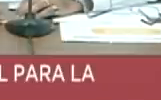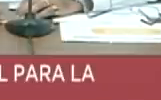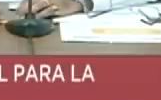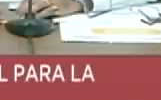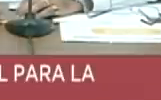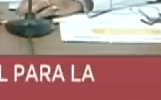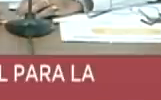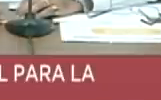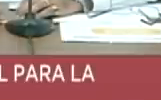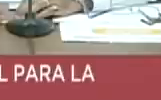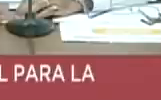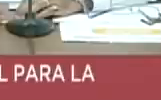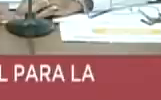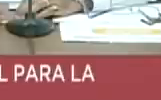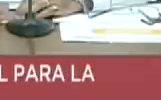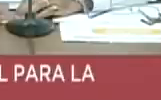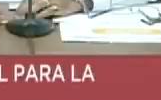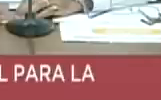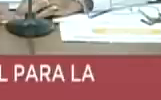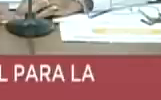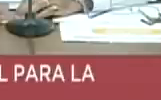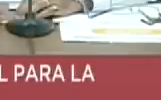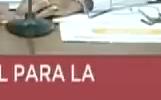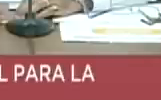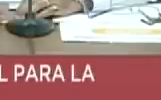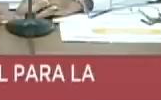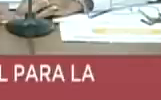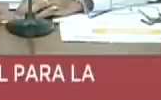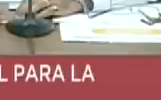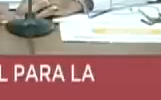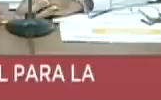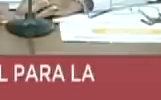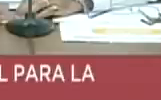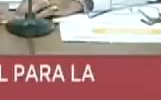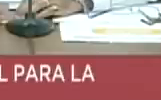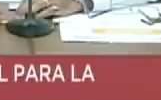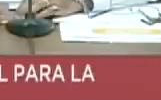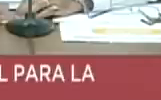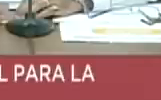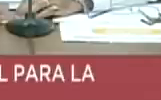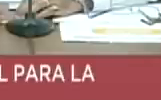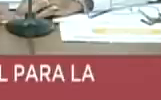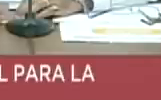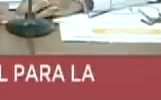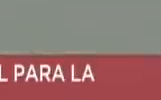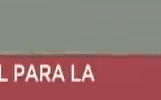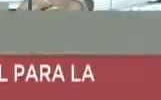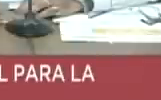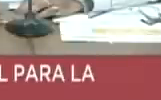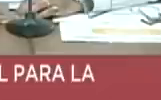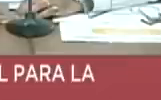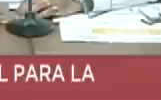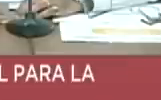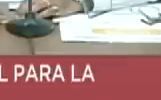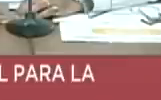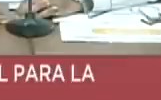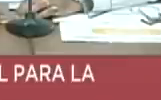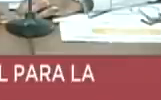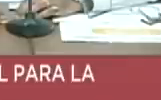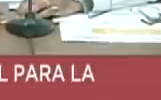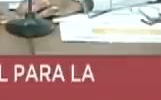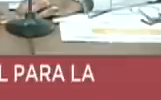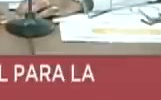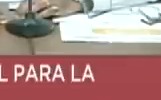Saludo, saludo. ¿Saludo? Saludo. Bueno, saludo de Silita. Está aquí